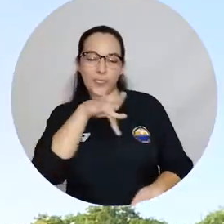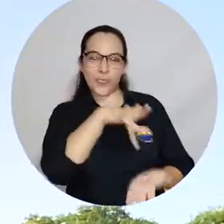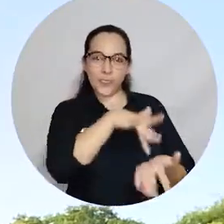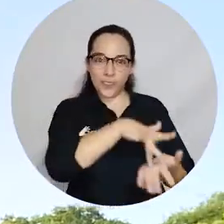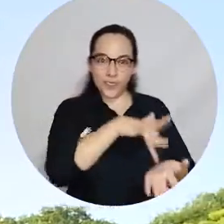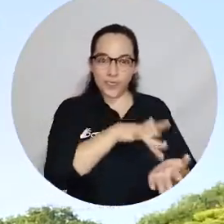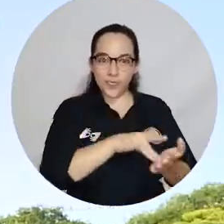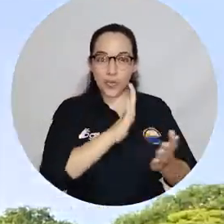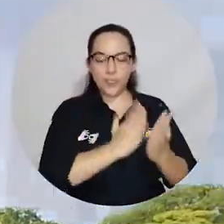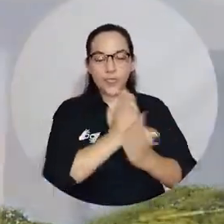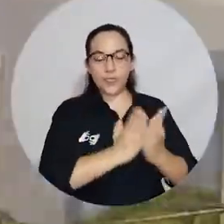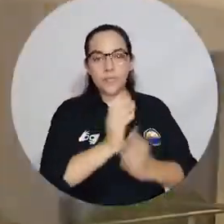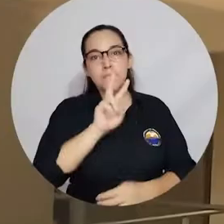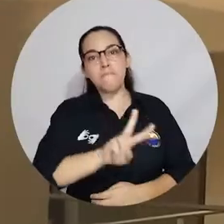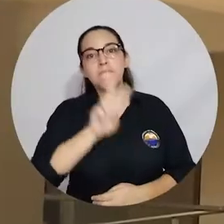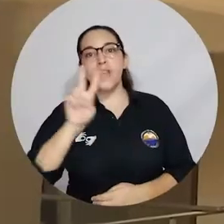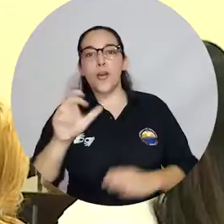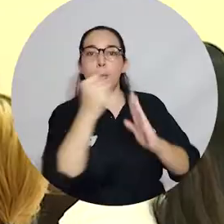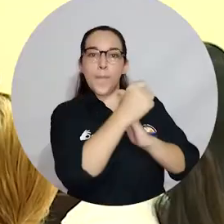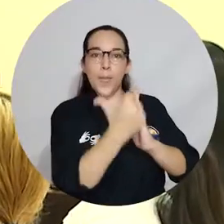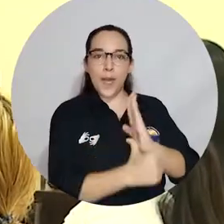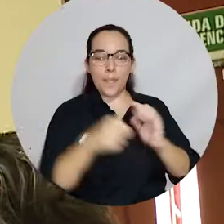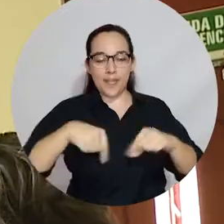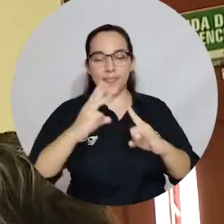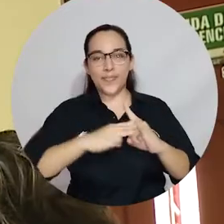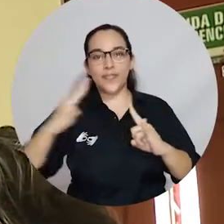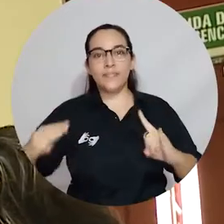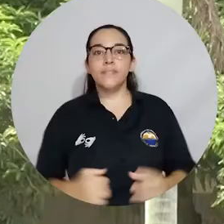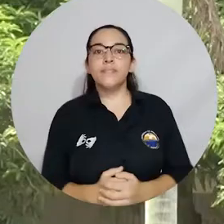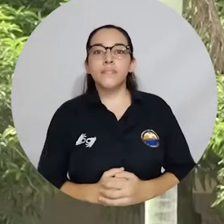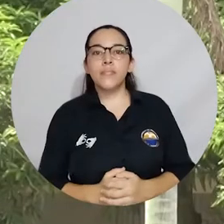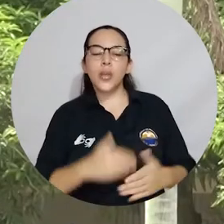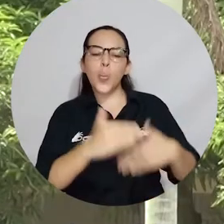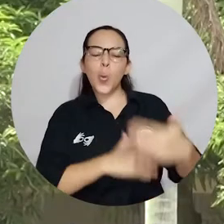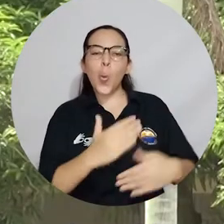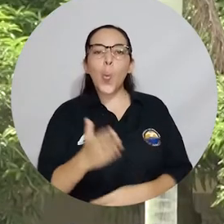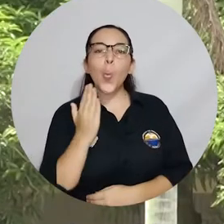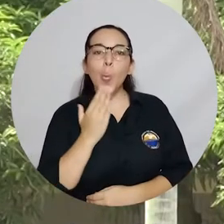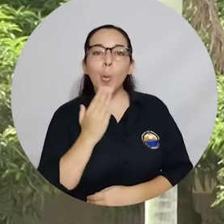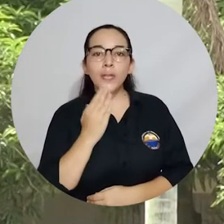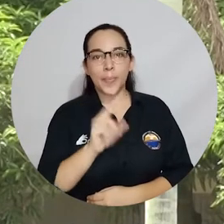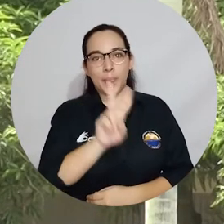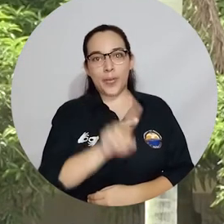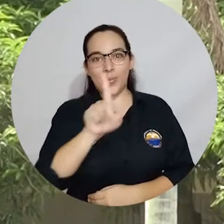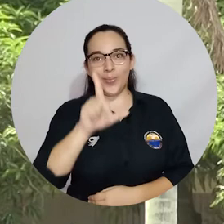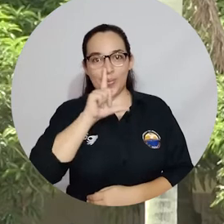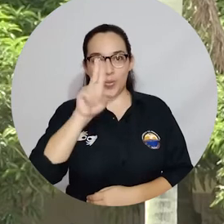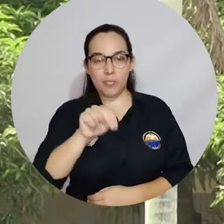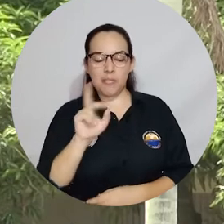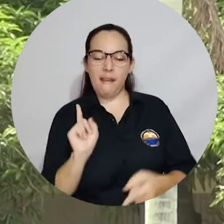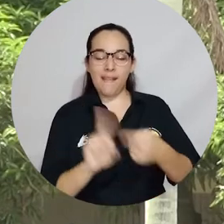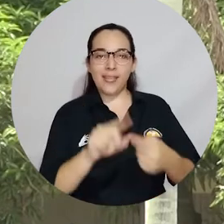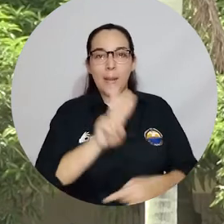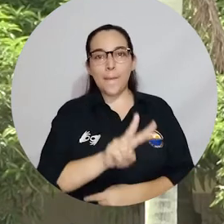22 programas que ofertará la Alma Mater. El proceso comienza 21 de junio hasta el 21 de